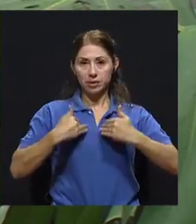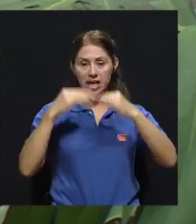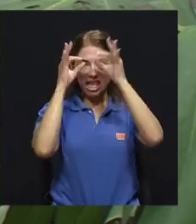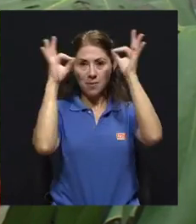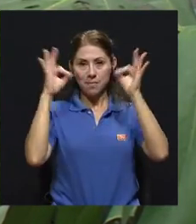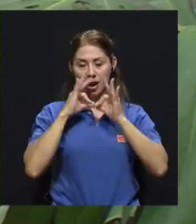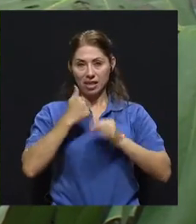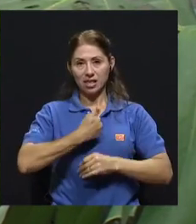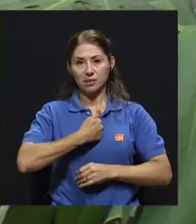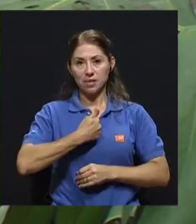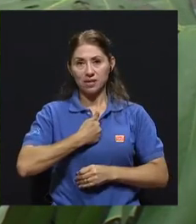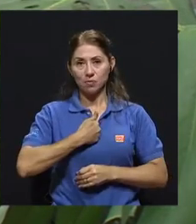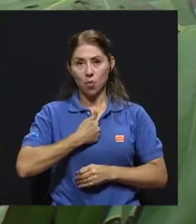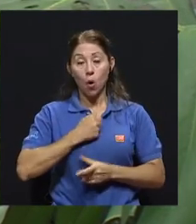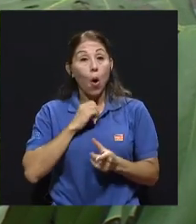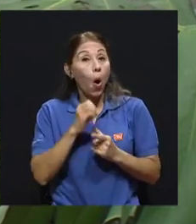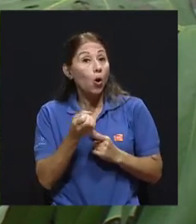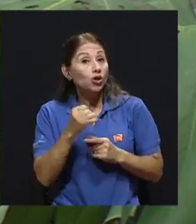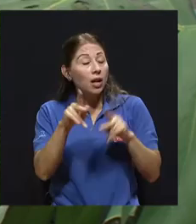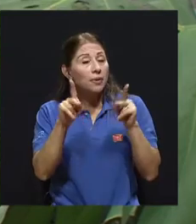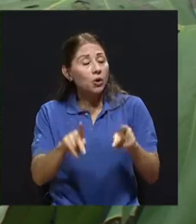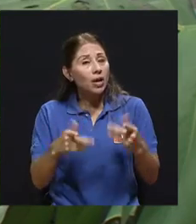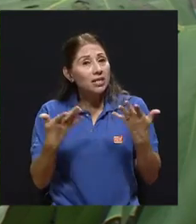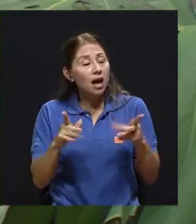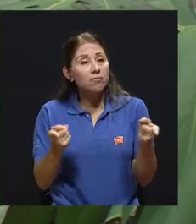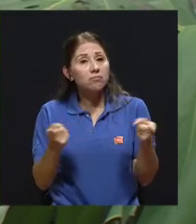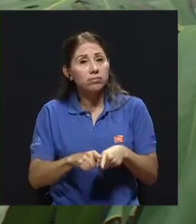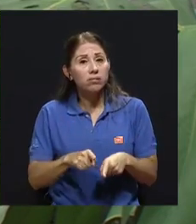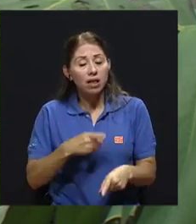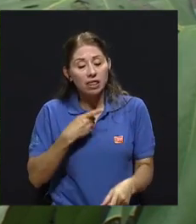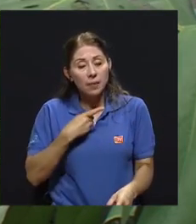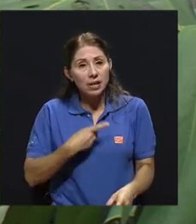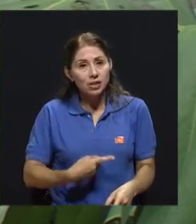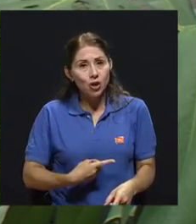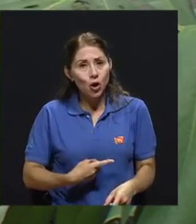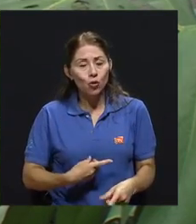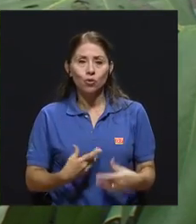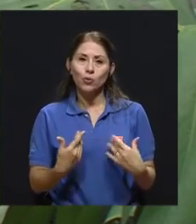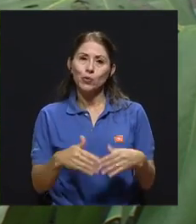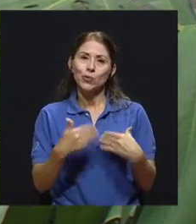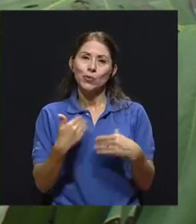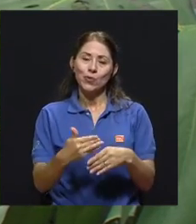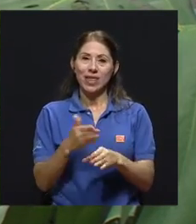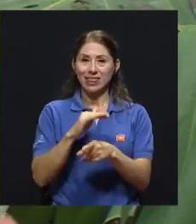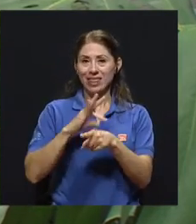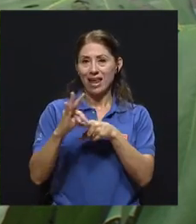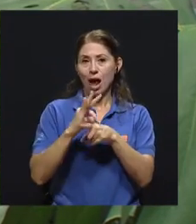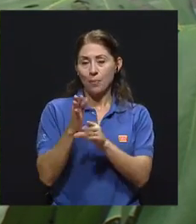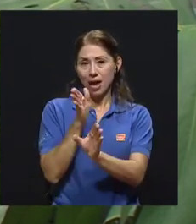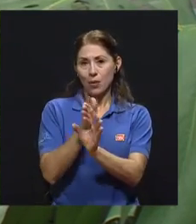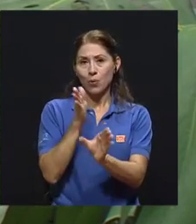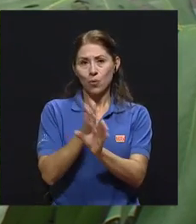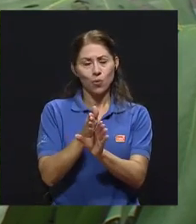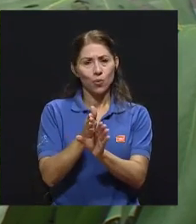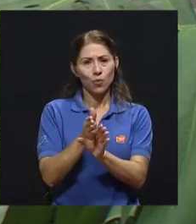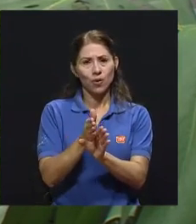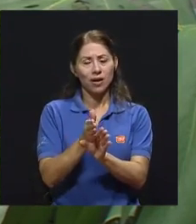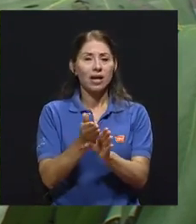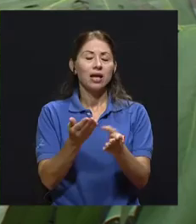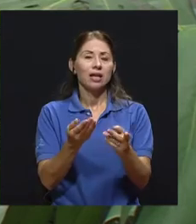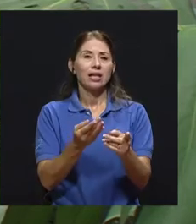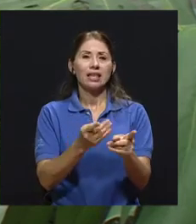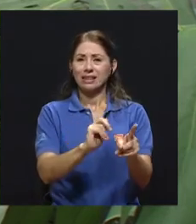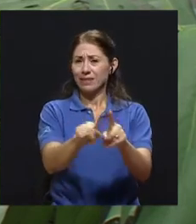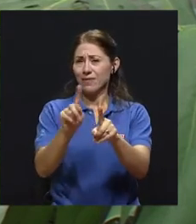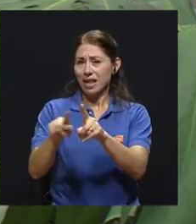ha derivado en cuadros de depresión, la psicoterapia ofrece y diferentes, desde diferentes aproximaciones teóricas